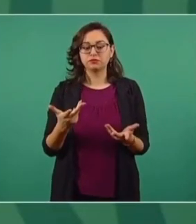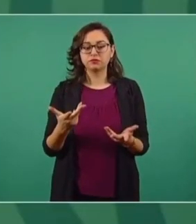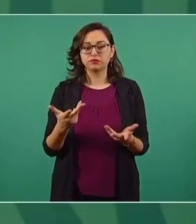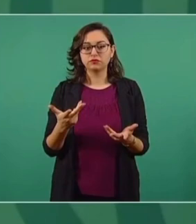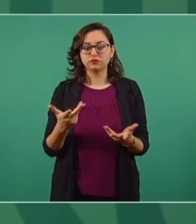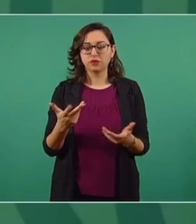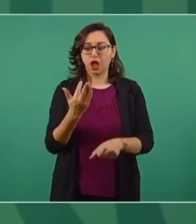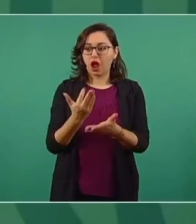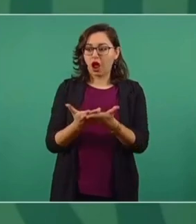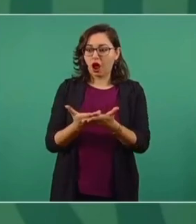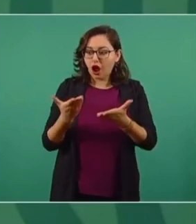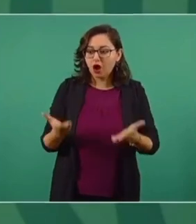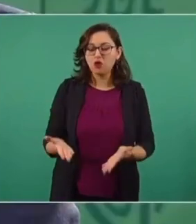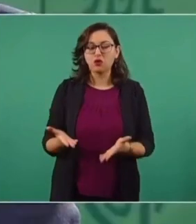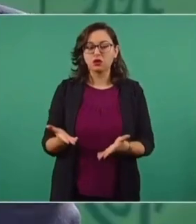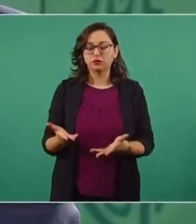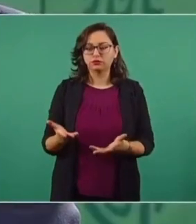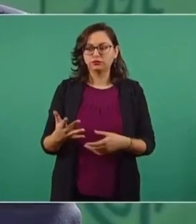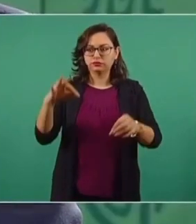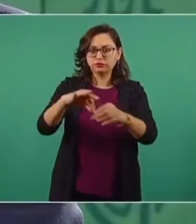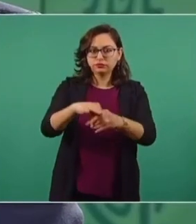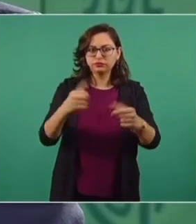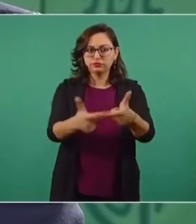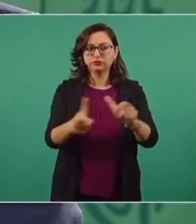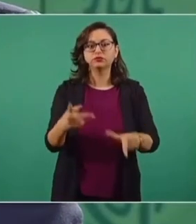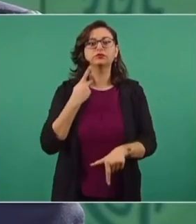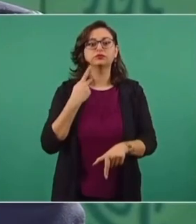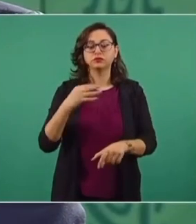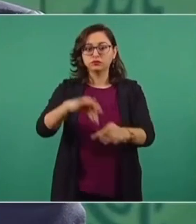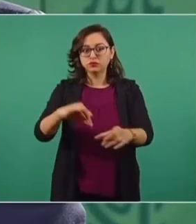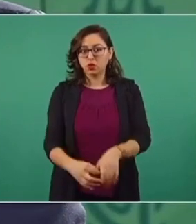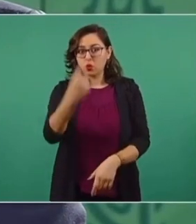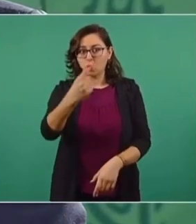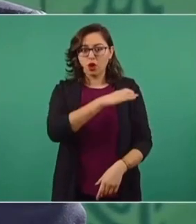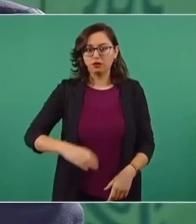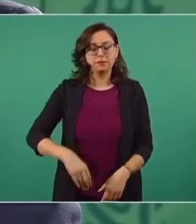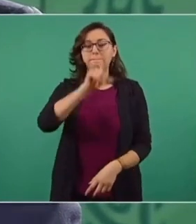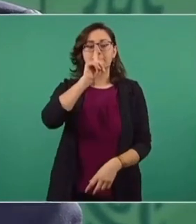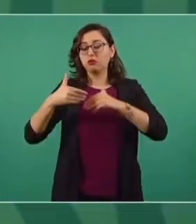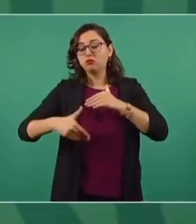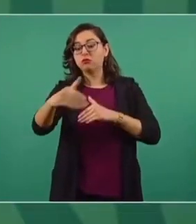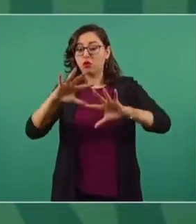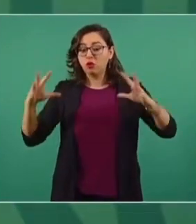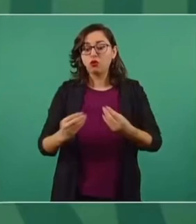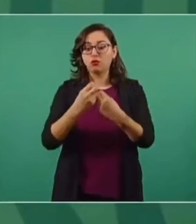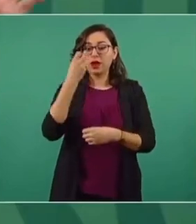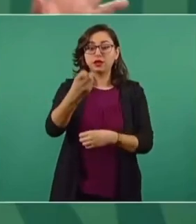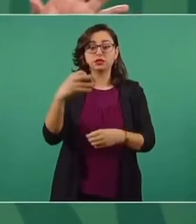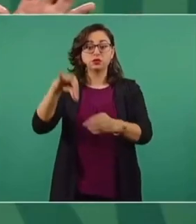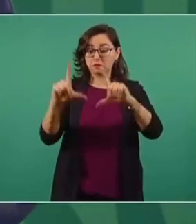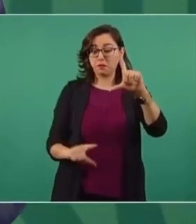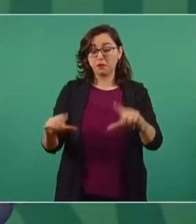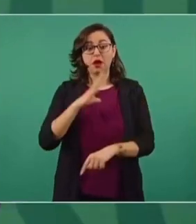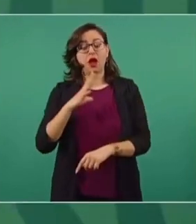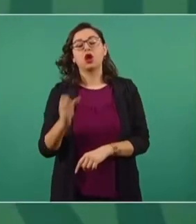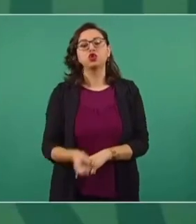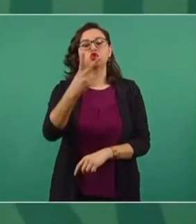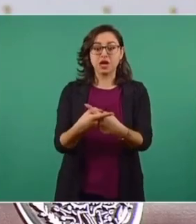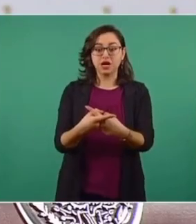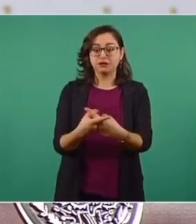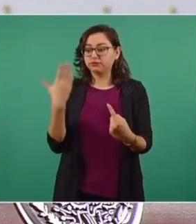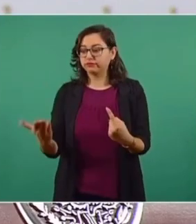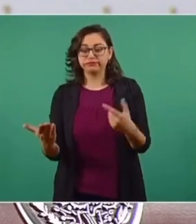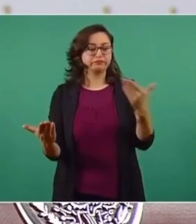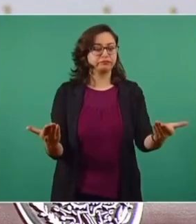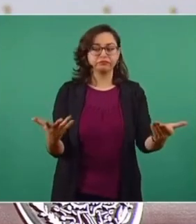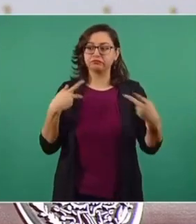un partido, por un candidato, se votó por un proyecto, en un sentido o en otro. Se votó por dos proyectos distintos y contrapuestos,